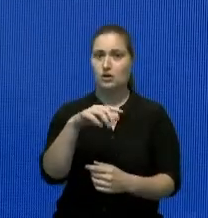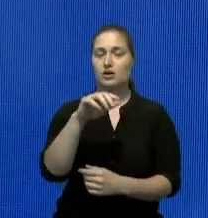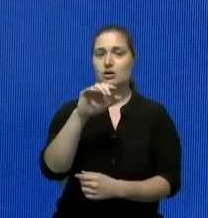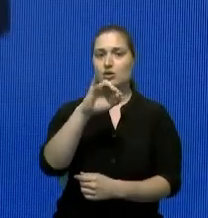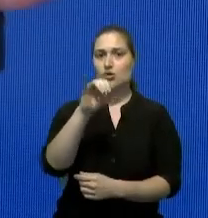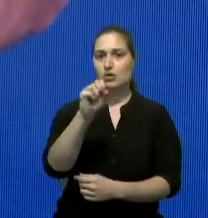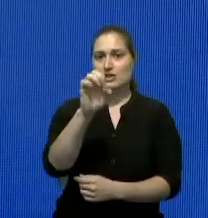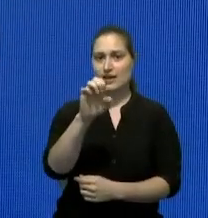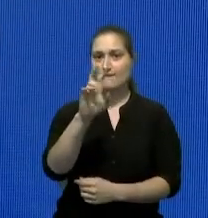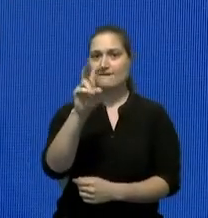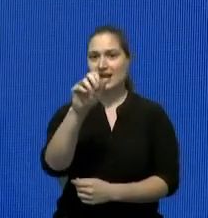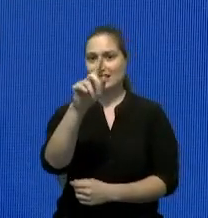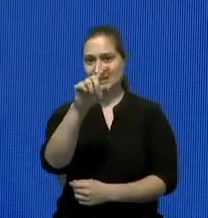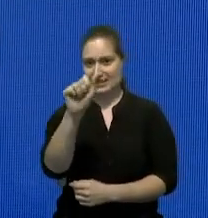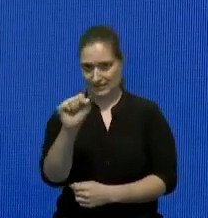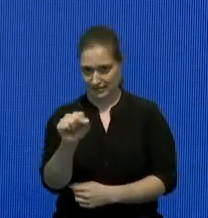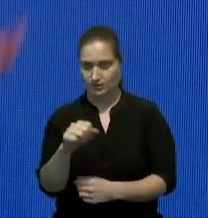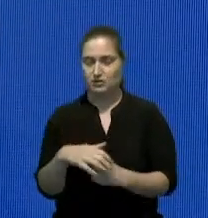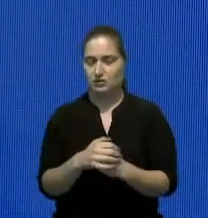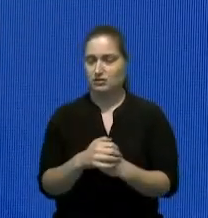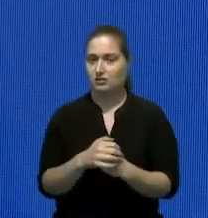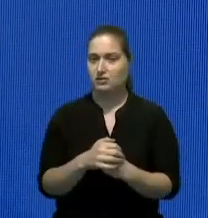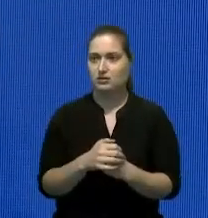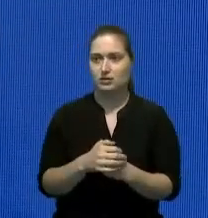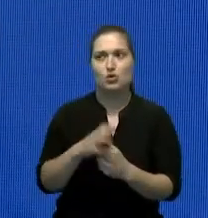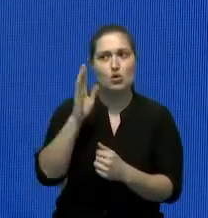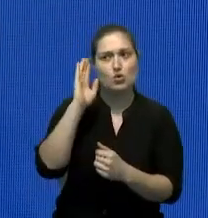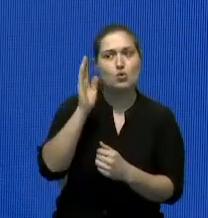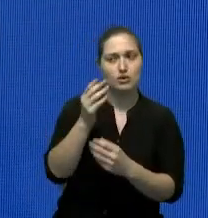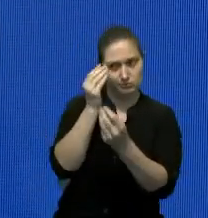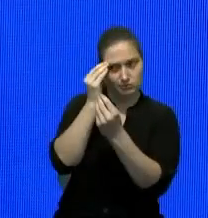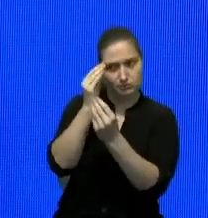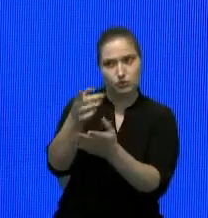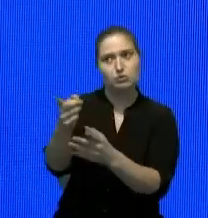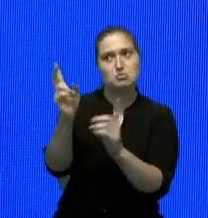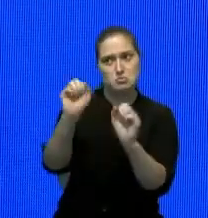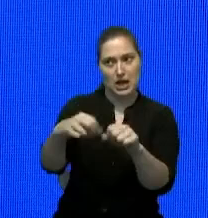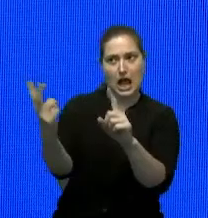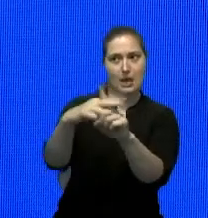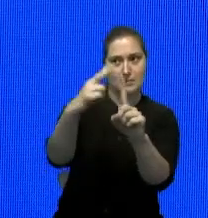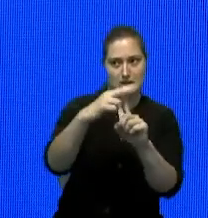aquí que lo estamos relanzando para personas como usted que puedan aplicar la última pregunta